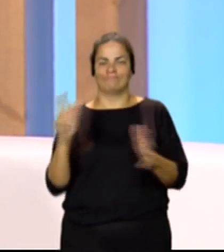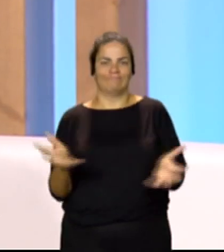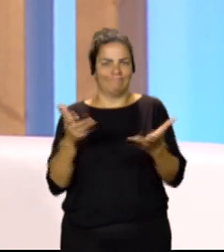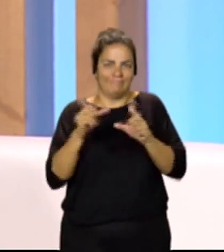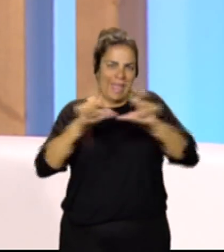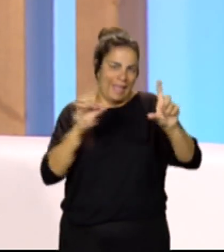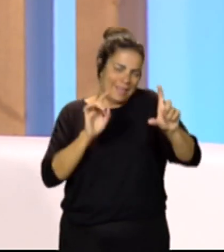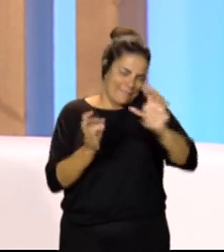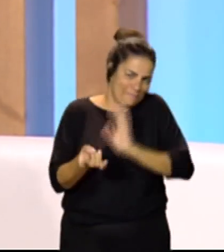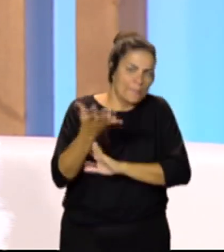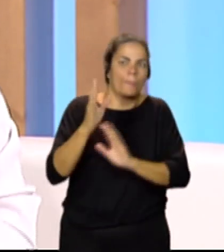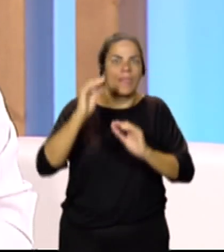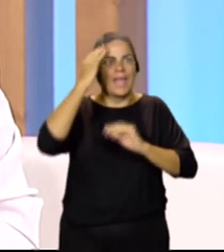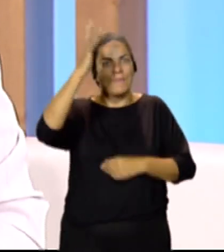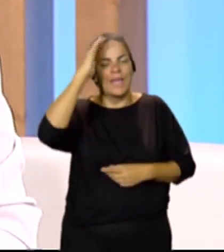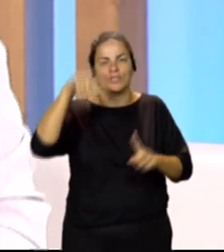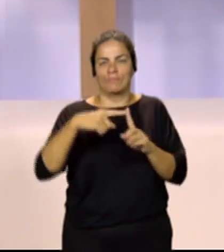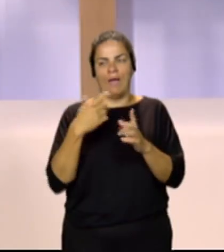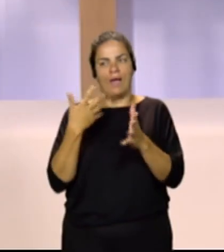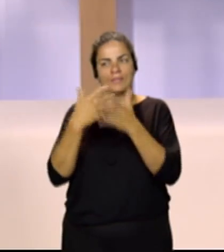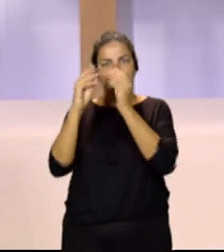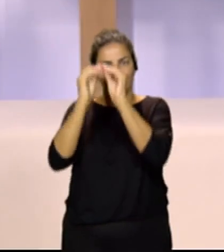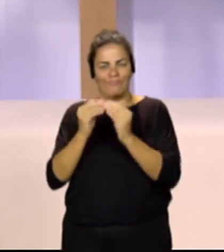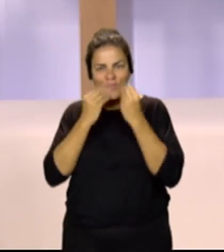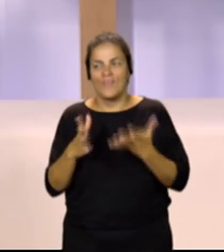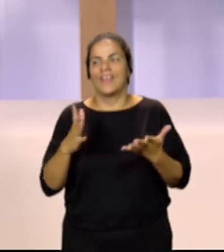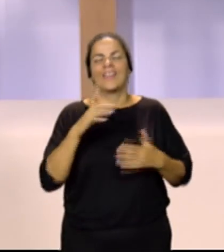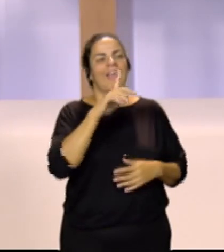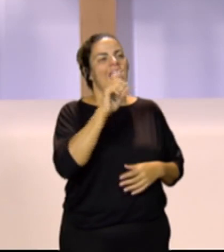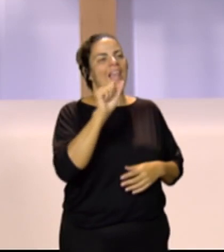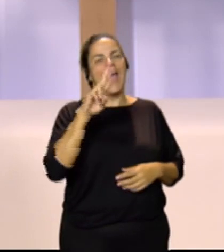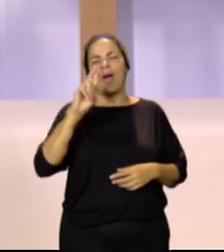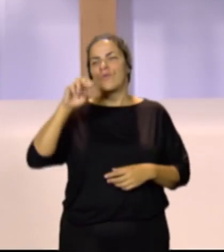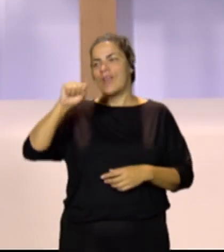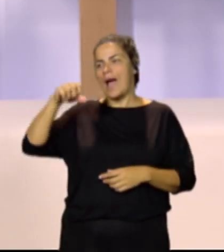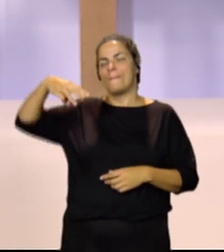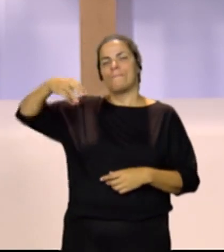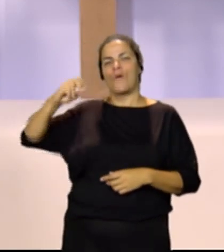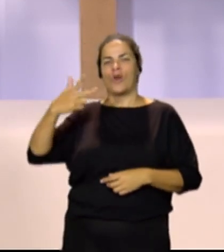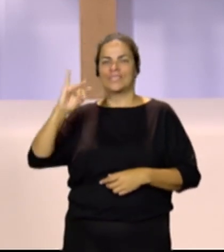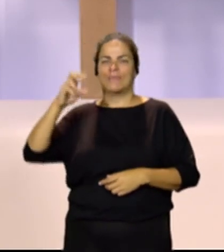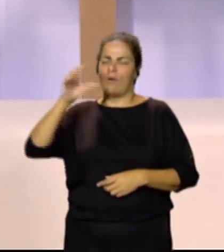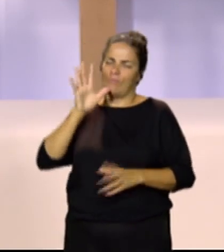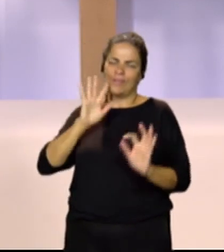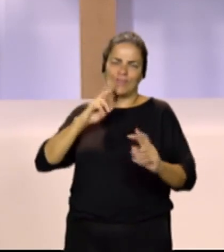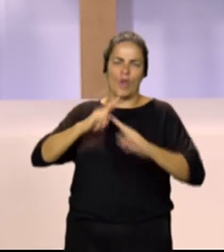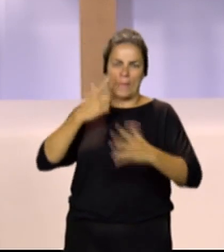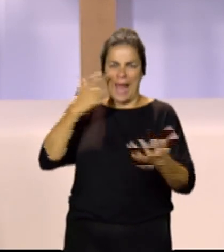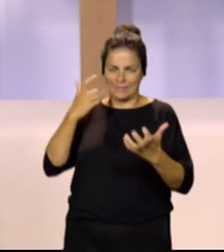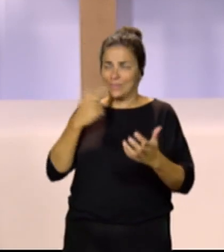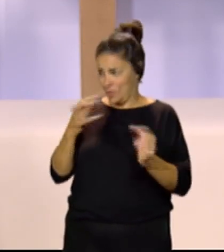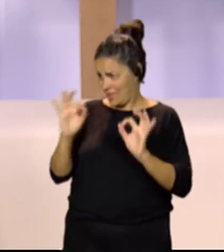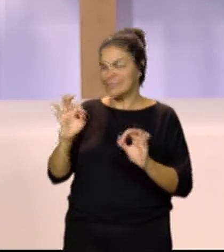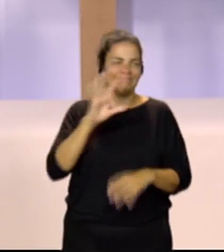imaginación y buena ser, Laura Mochimó, bienvenida, voy a decir, Mochimó que es tu nombre artístico. Buenos días, sí, me parece perfecto.